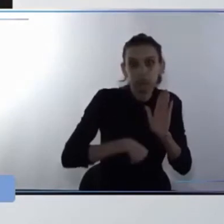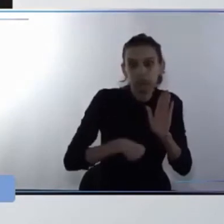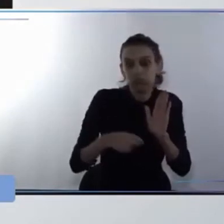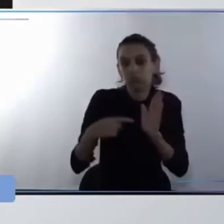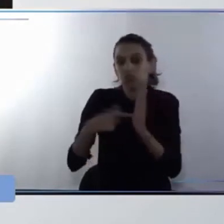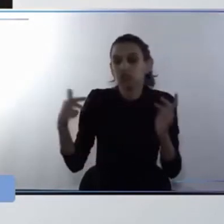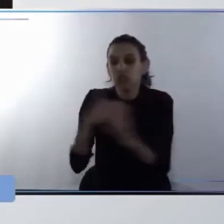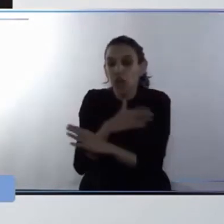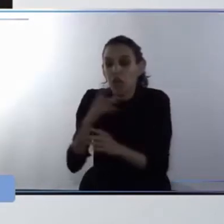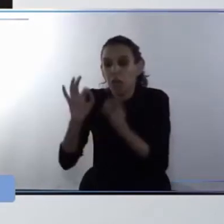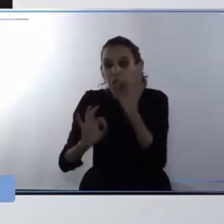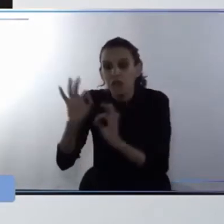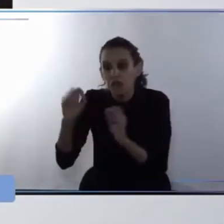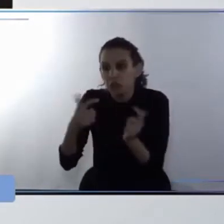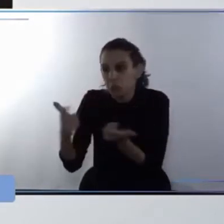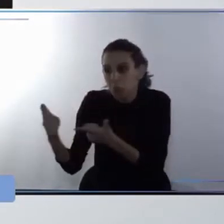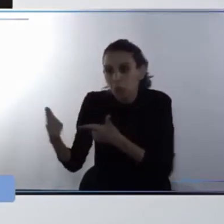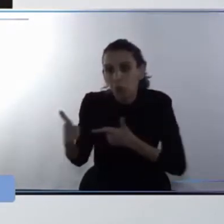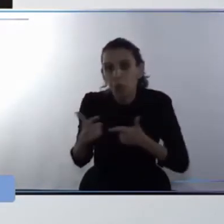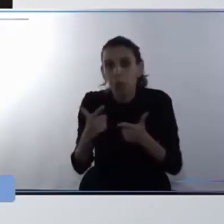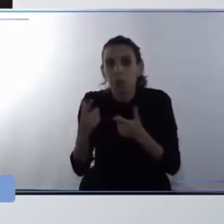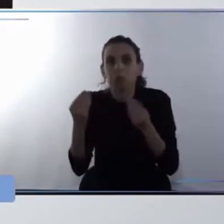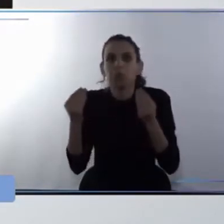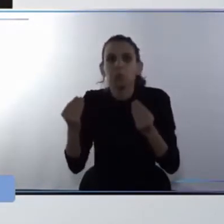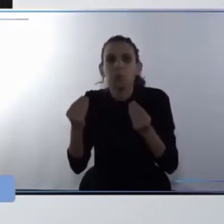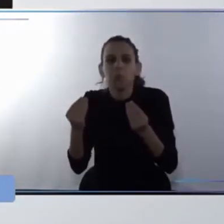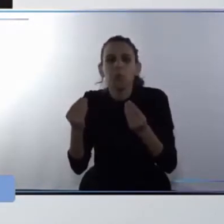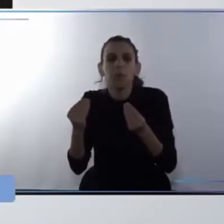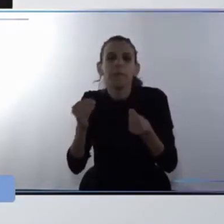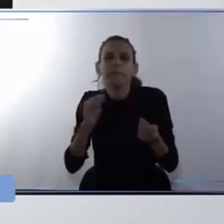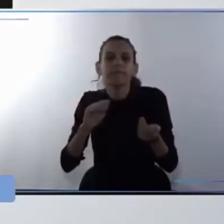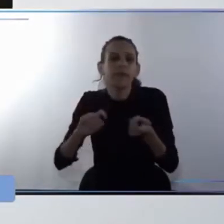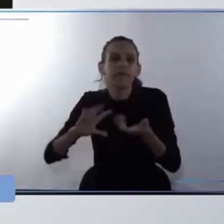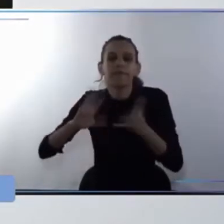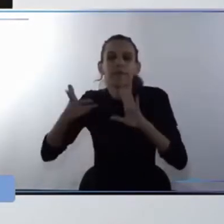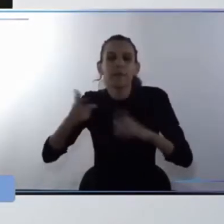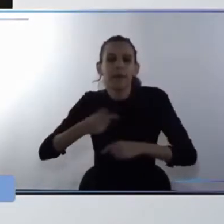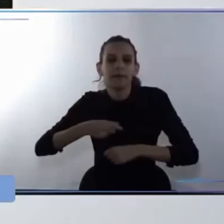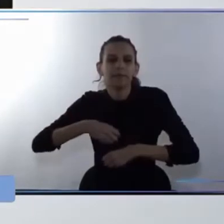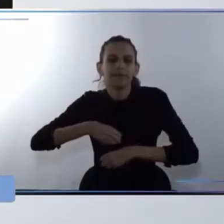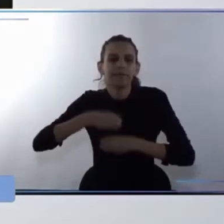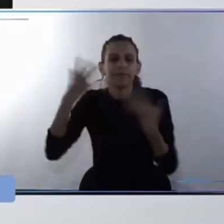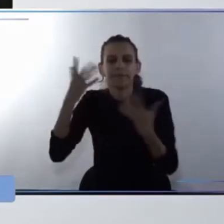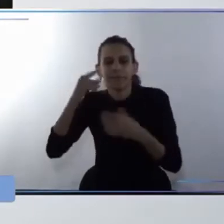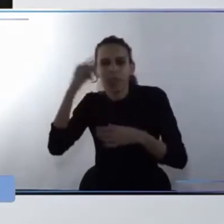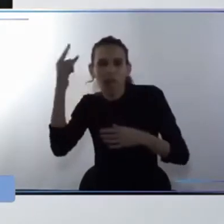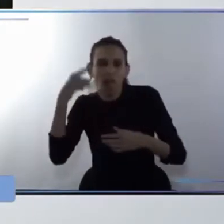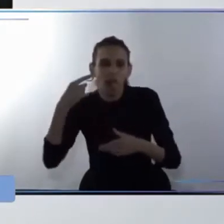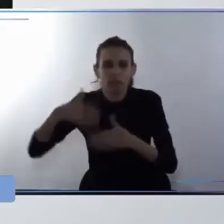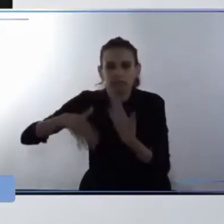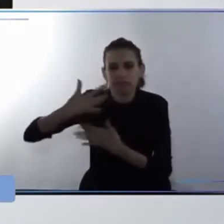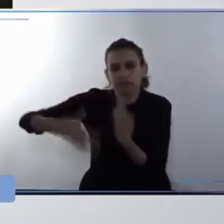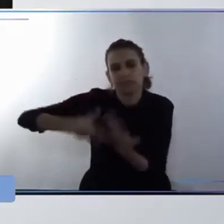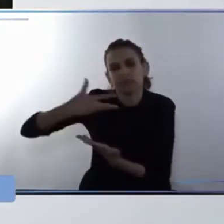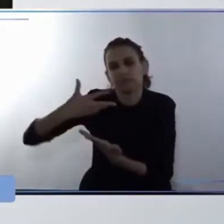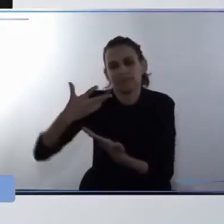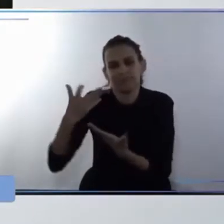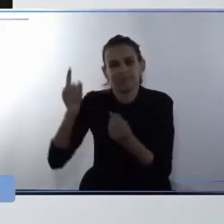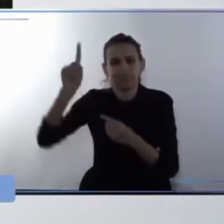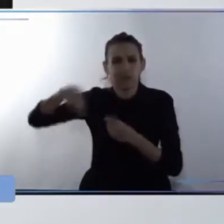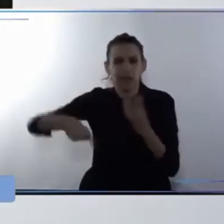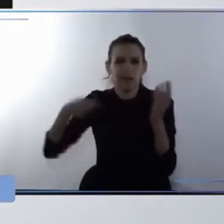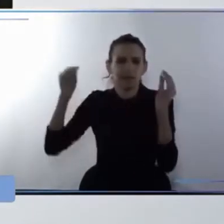son las que se guían por la improvisación y terminan con altos índices de